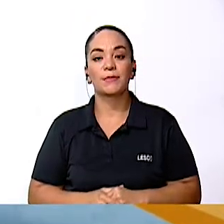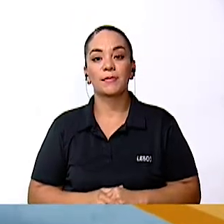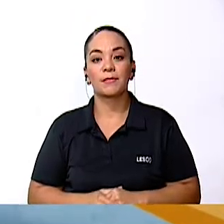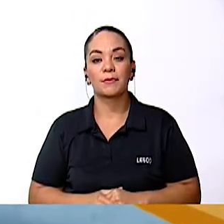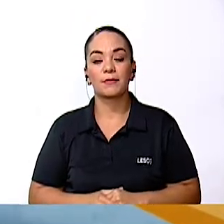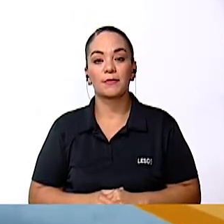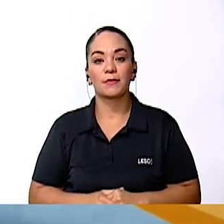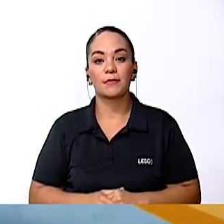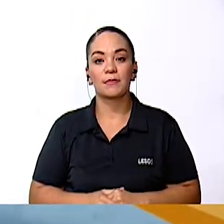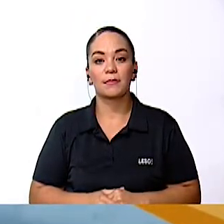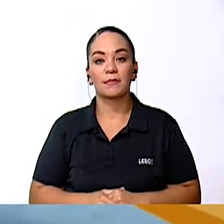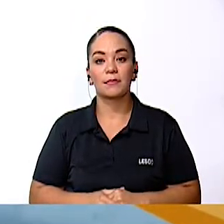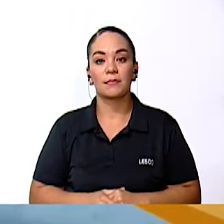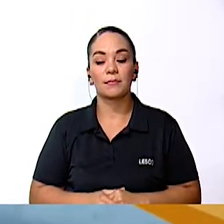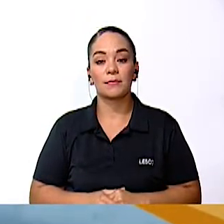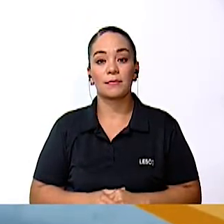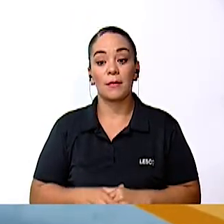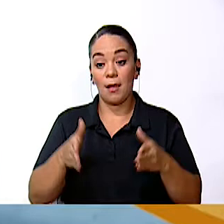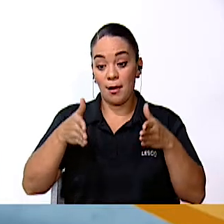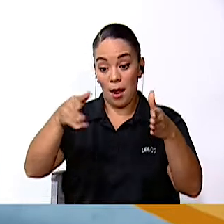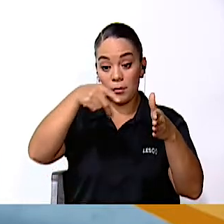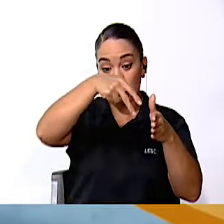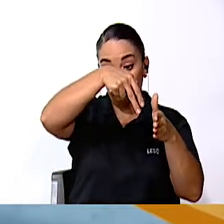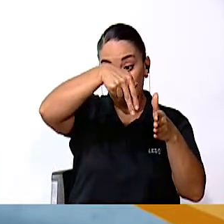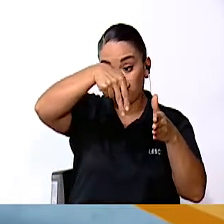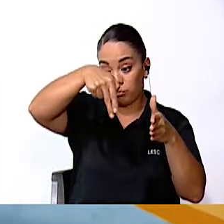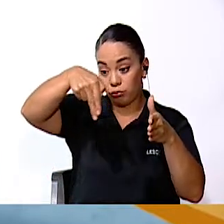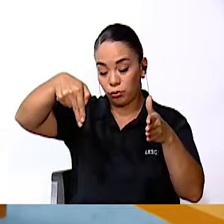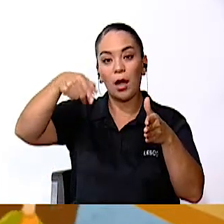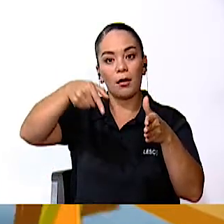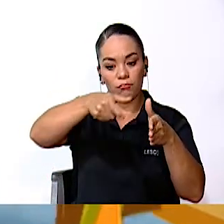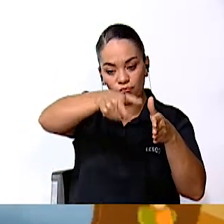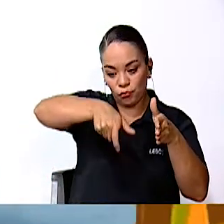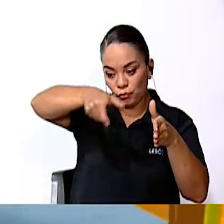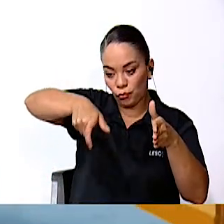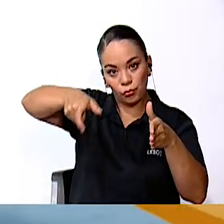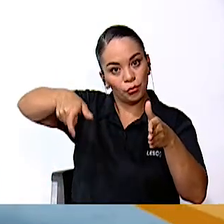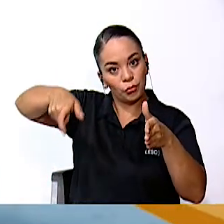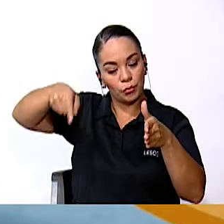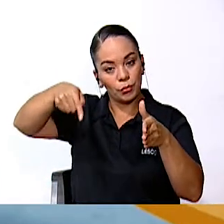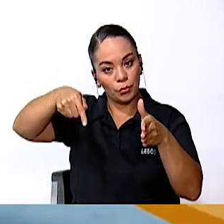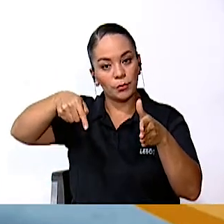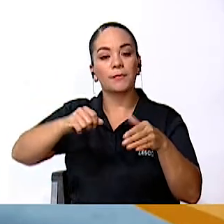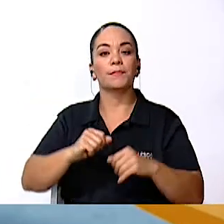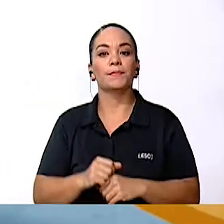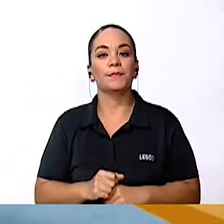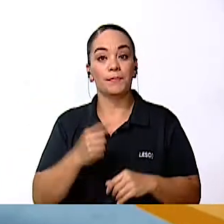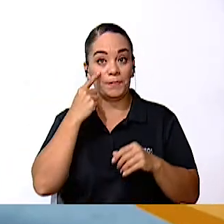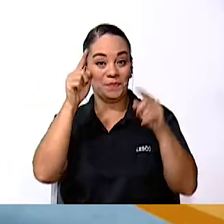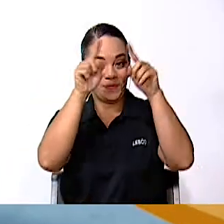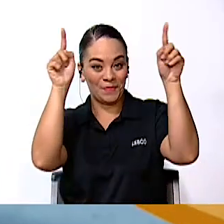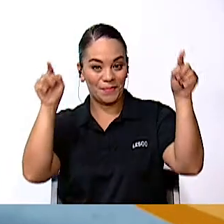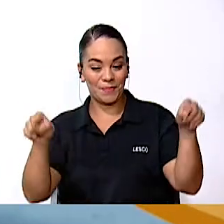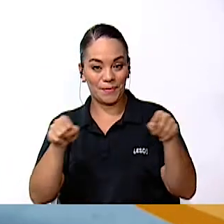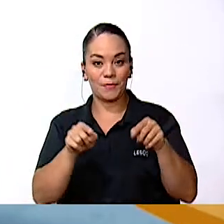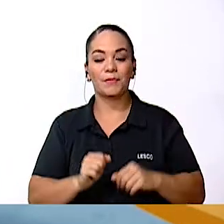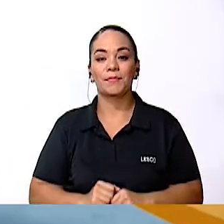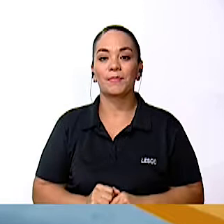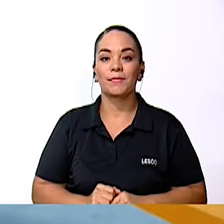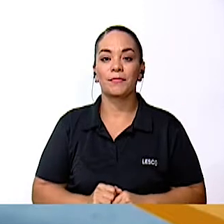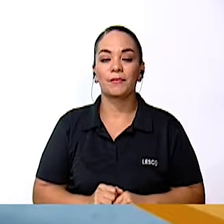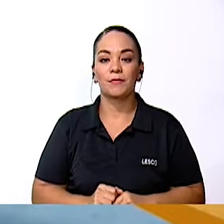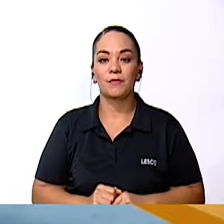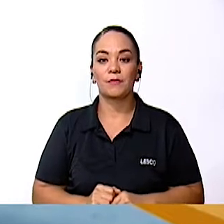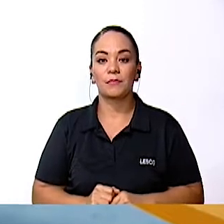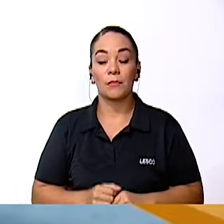Cruzar siempre en las zonas de paso peatonal, como las que podemos ver en la imagen También cuando